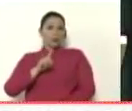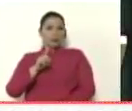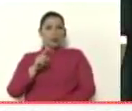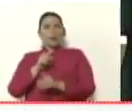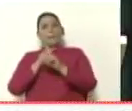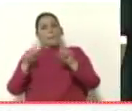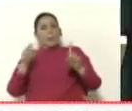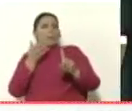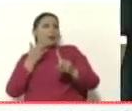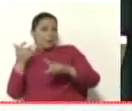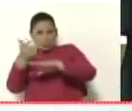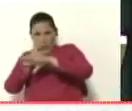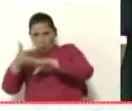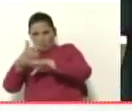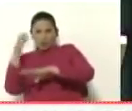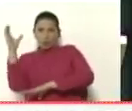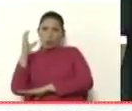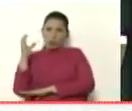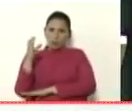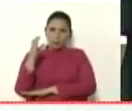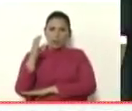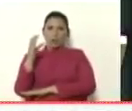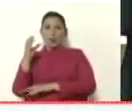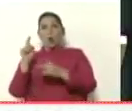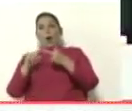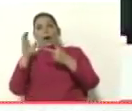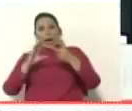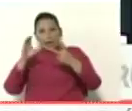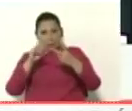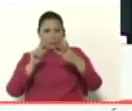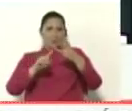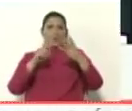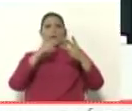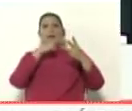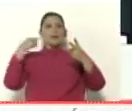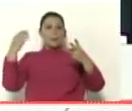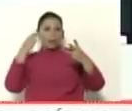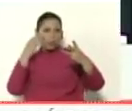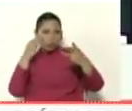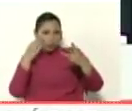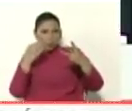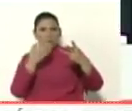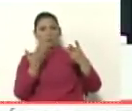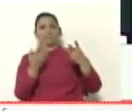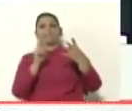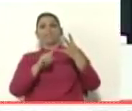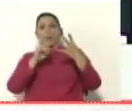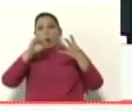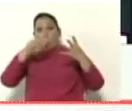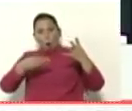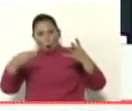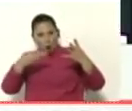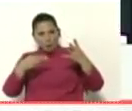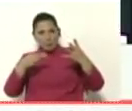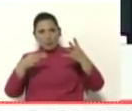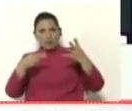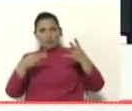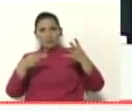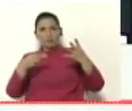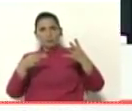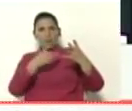colombiano y si Calderón Berti y si Iván Duque quería y si el señor Holmes Trujillo